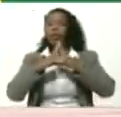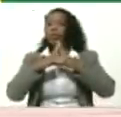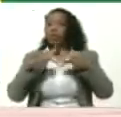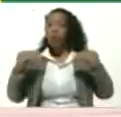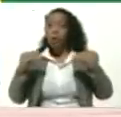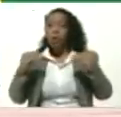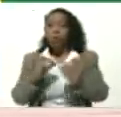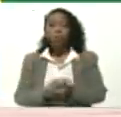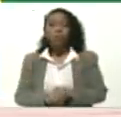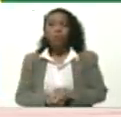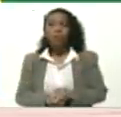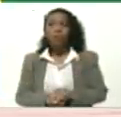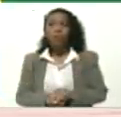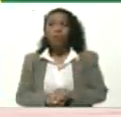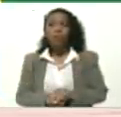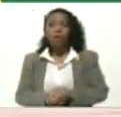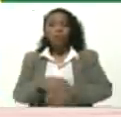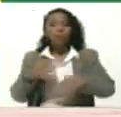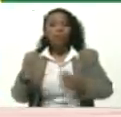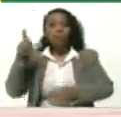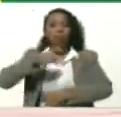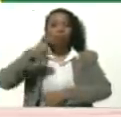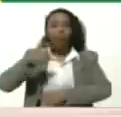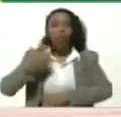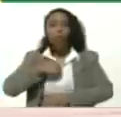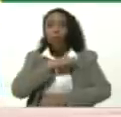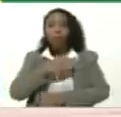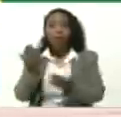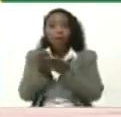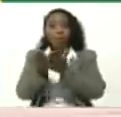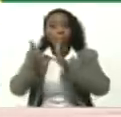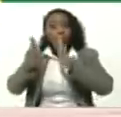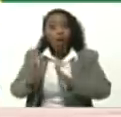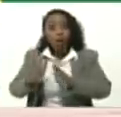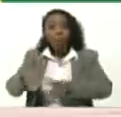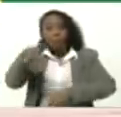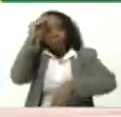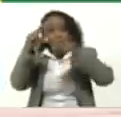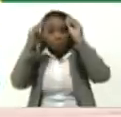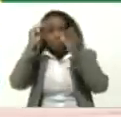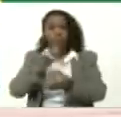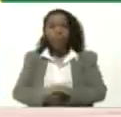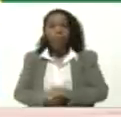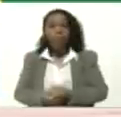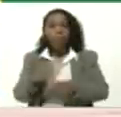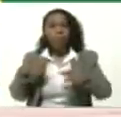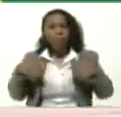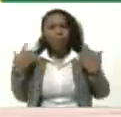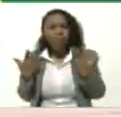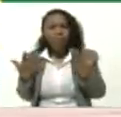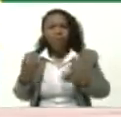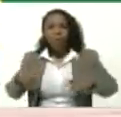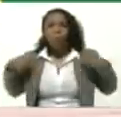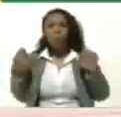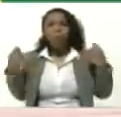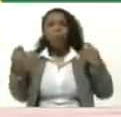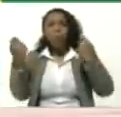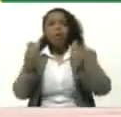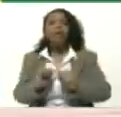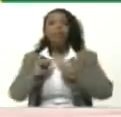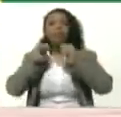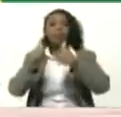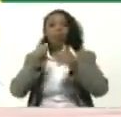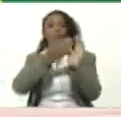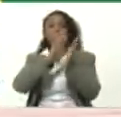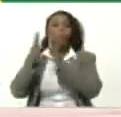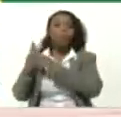Lo que necesitan Nuestras escuelas Para promover La iniciativa Comunal